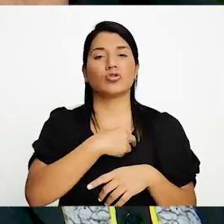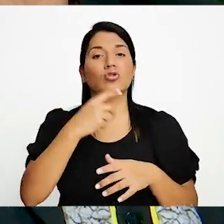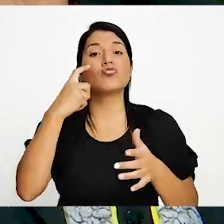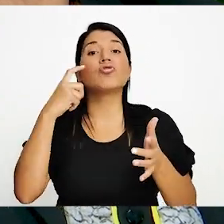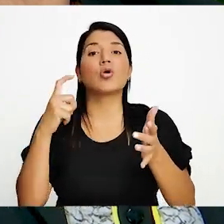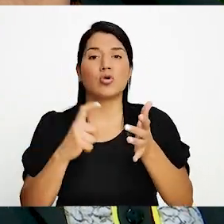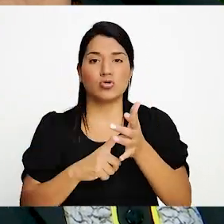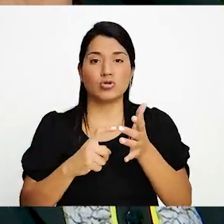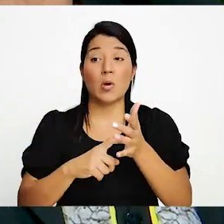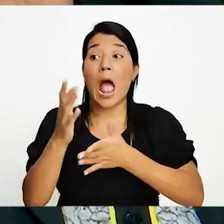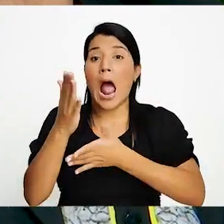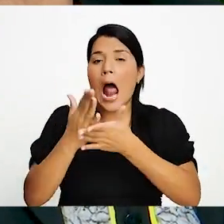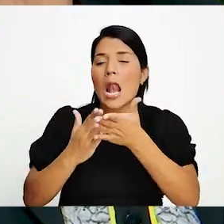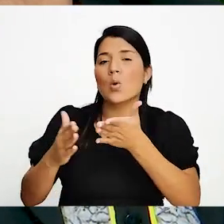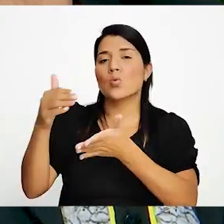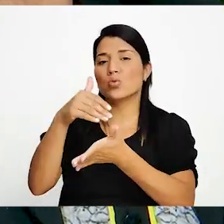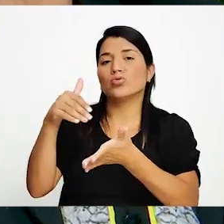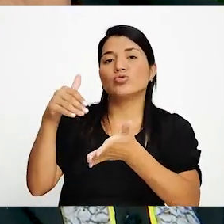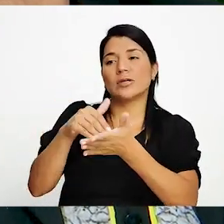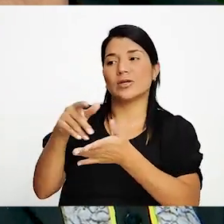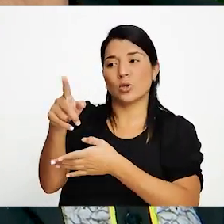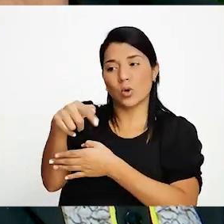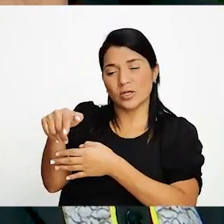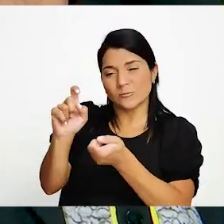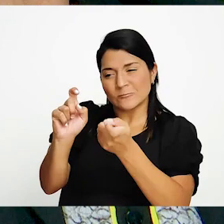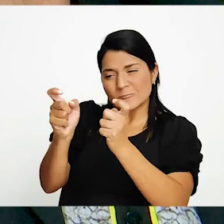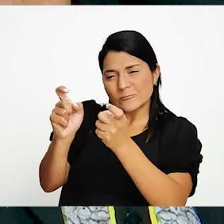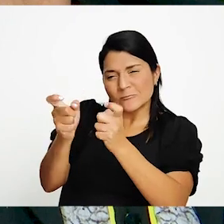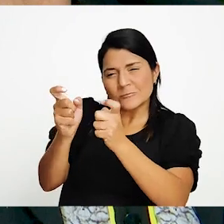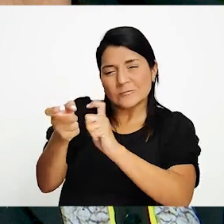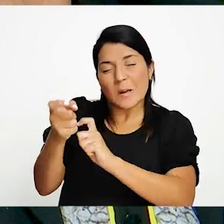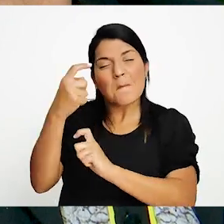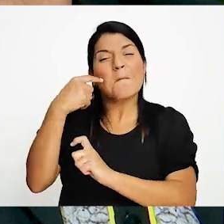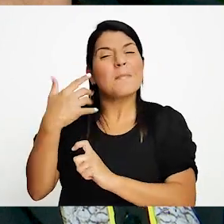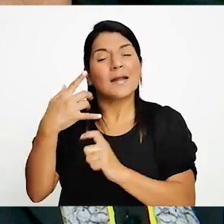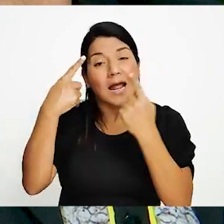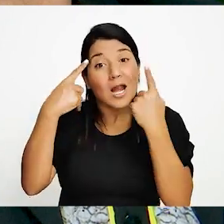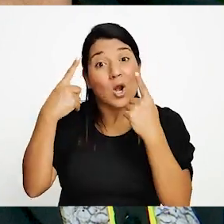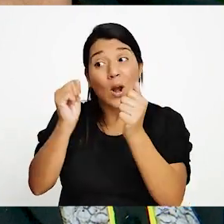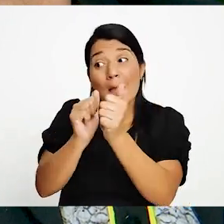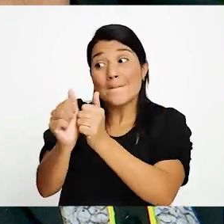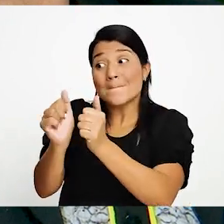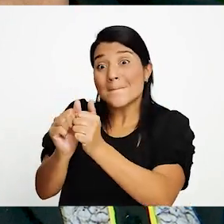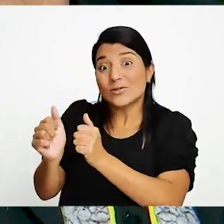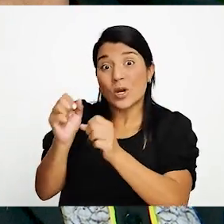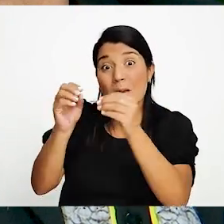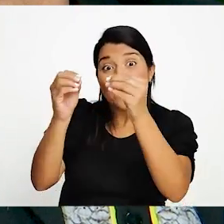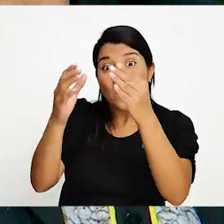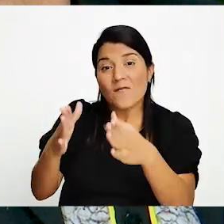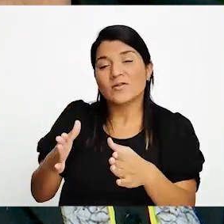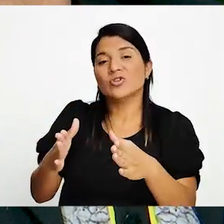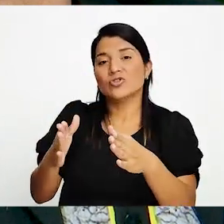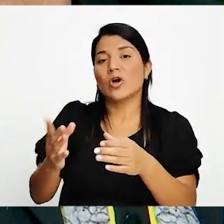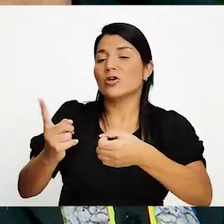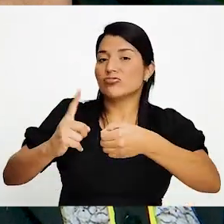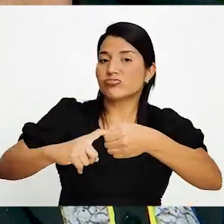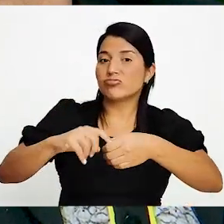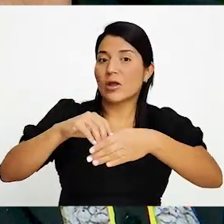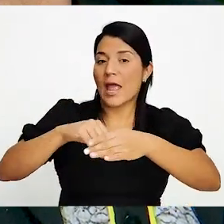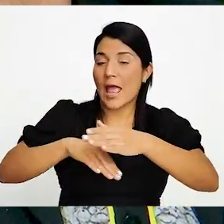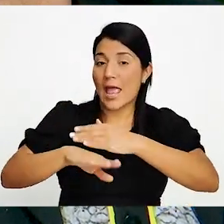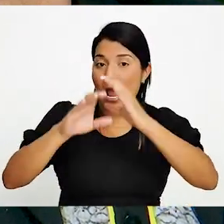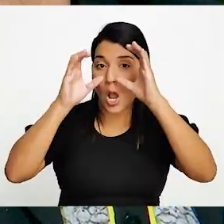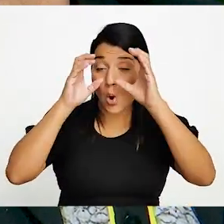que tenían que acoplarse en el tiempo a poder colegiar a la mayoría de las personas. Esto nos dio la